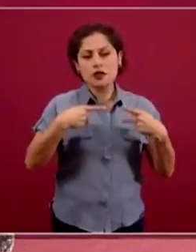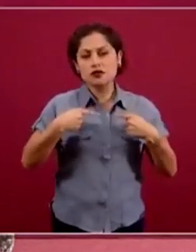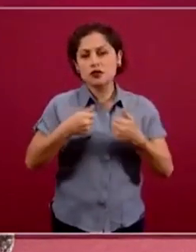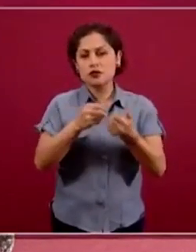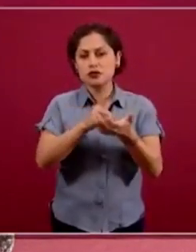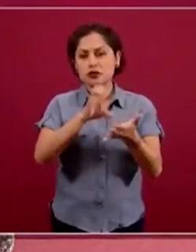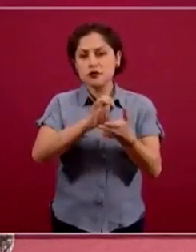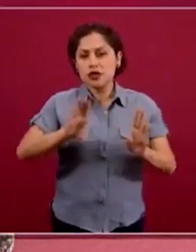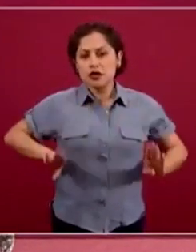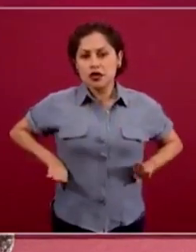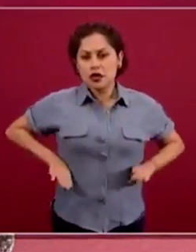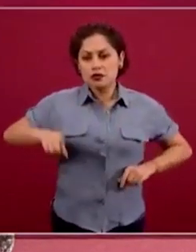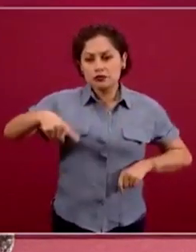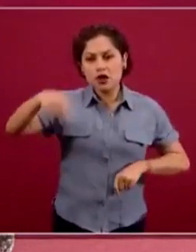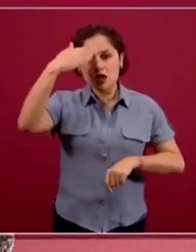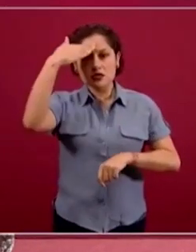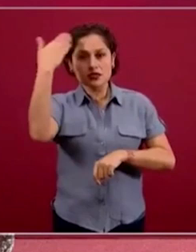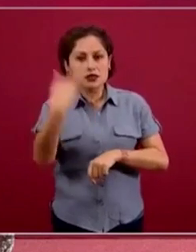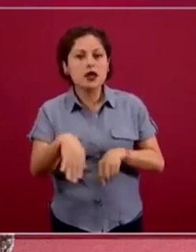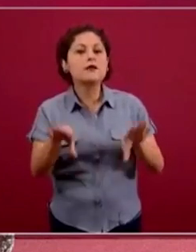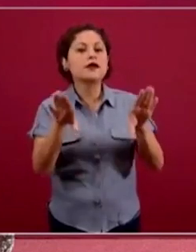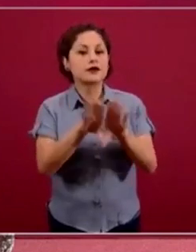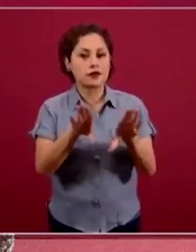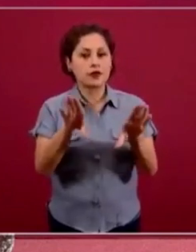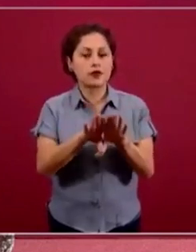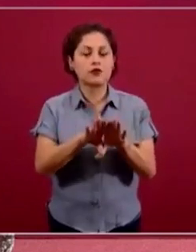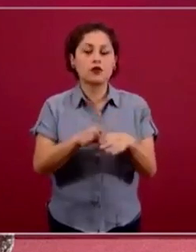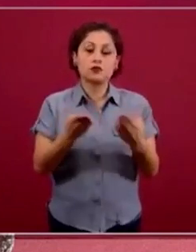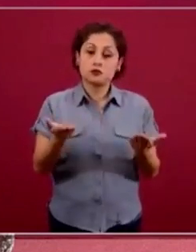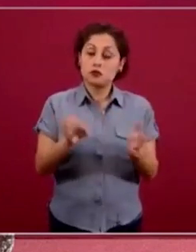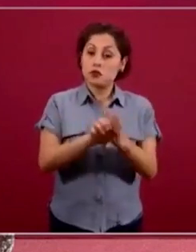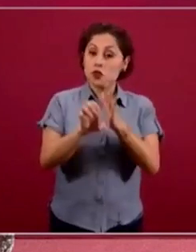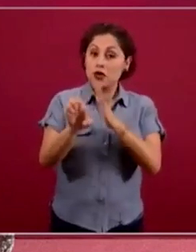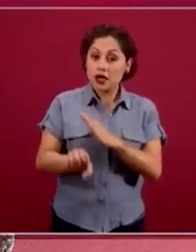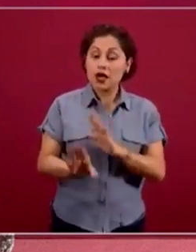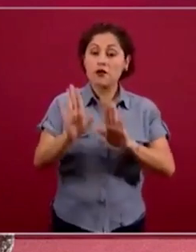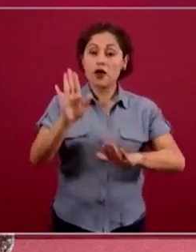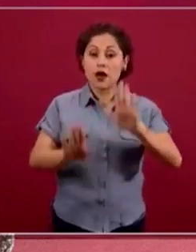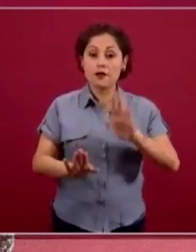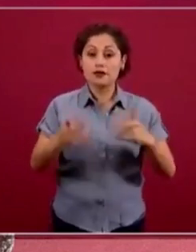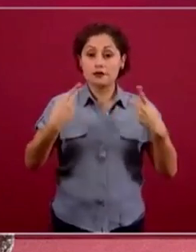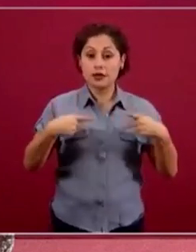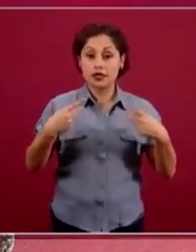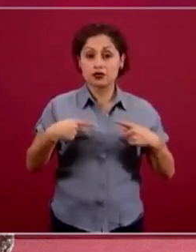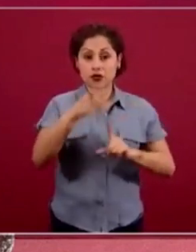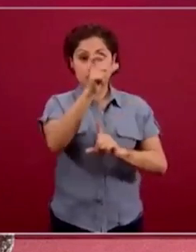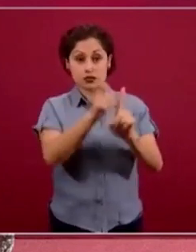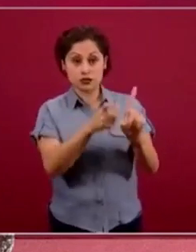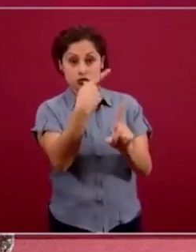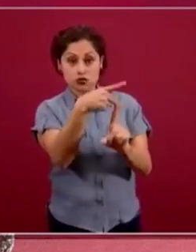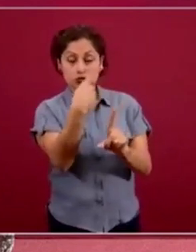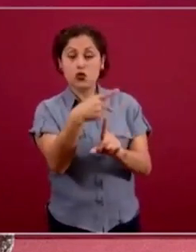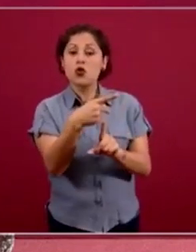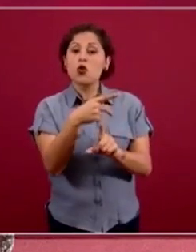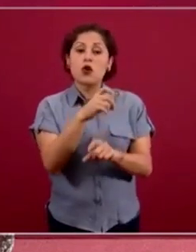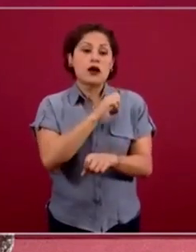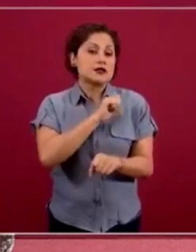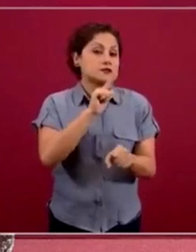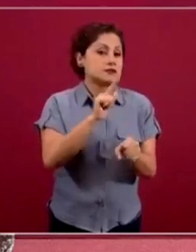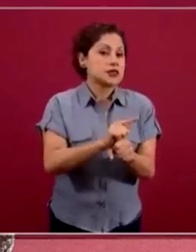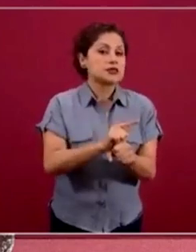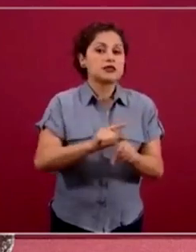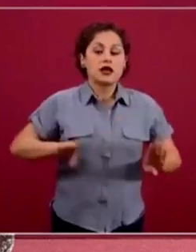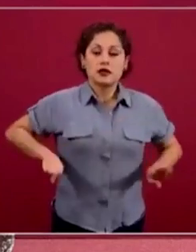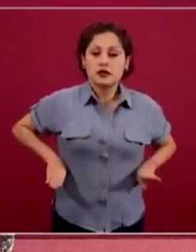hay discapacidades específicas, hay condiciones de discapacidad específicas que limitan la